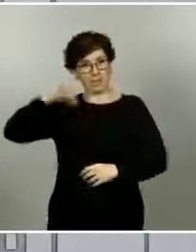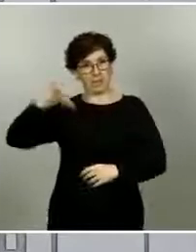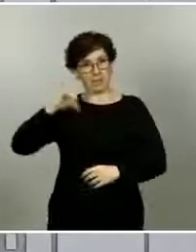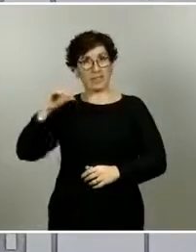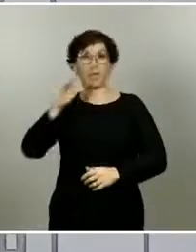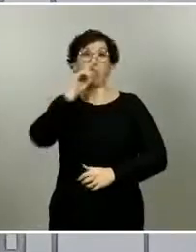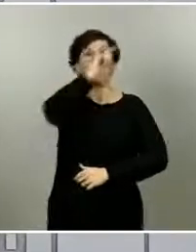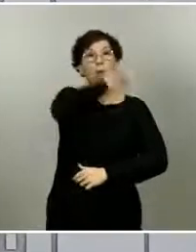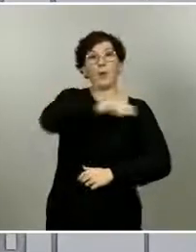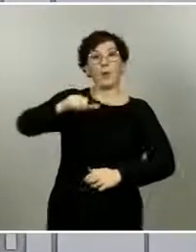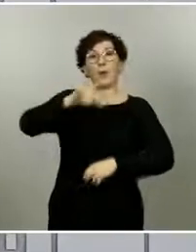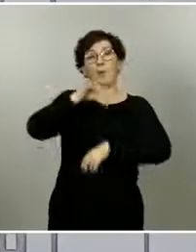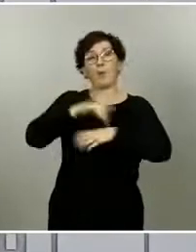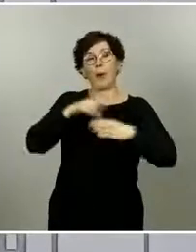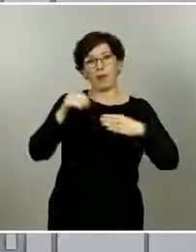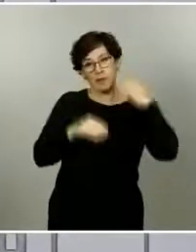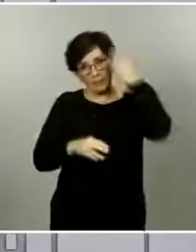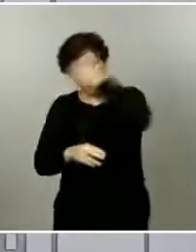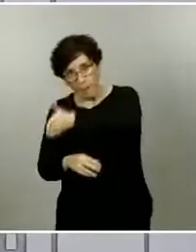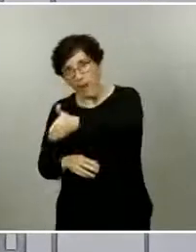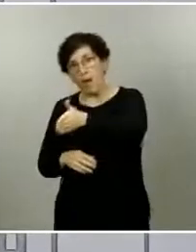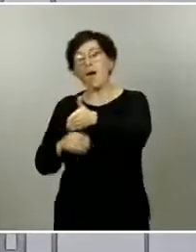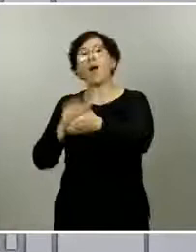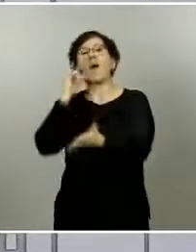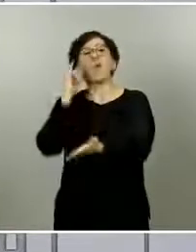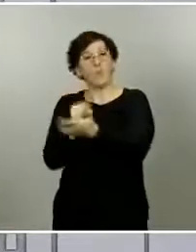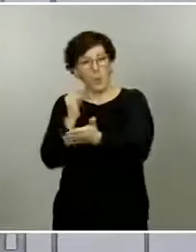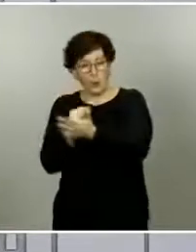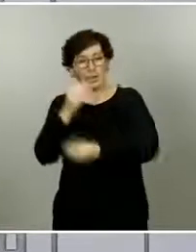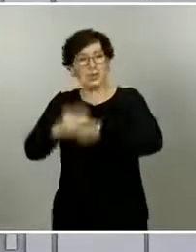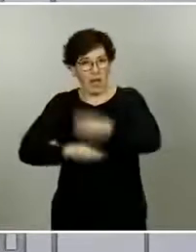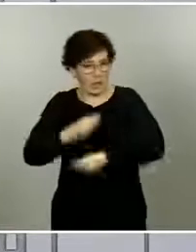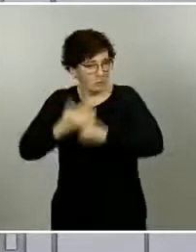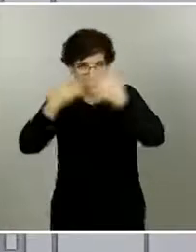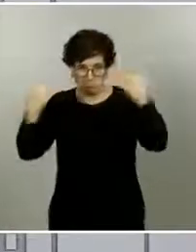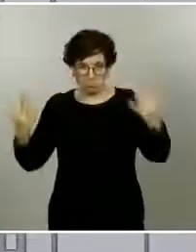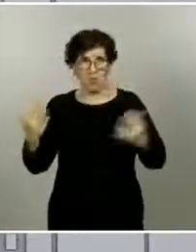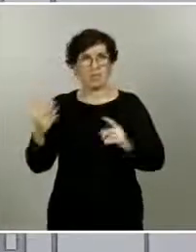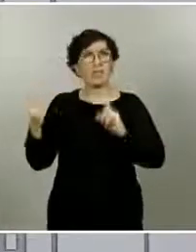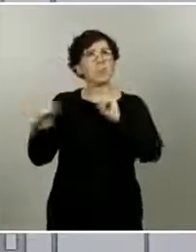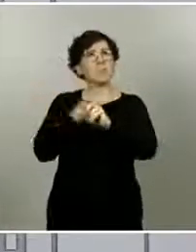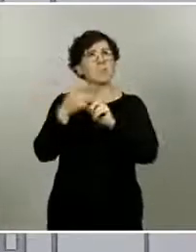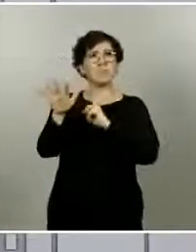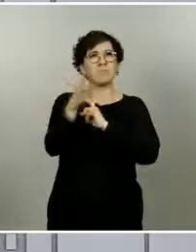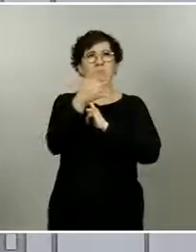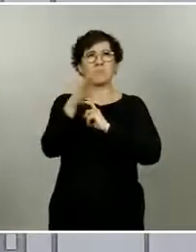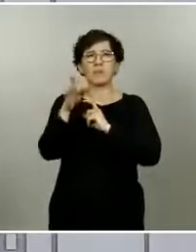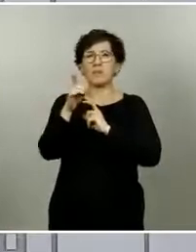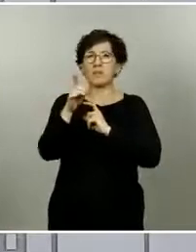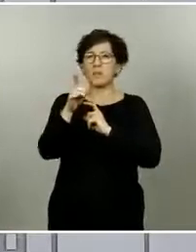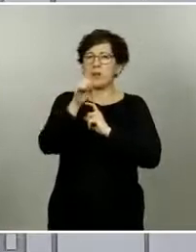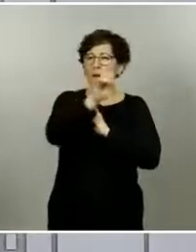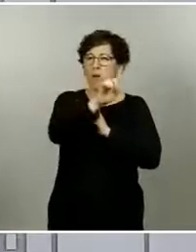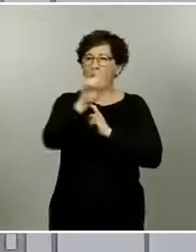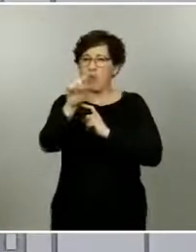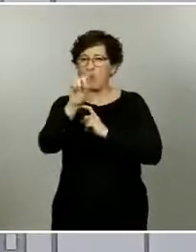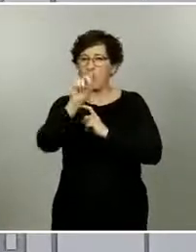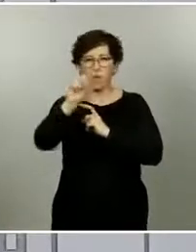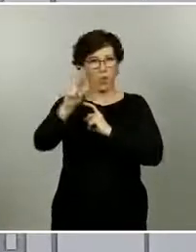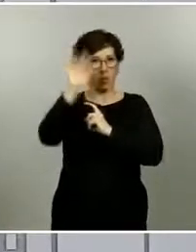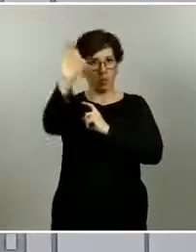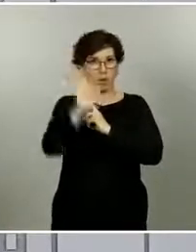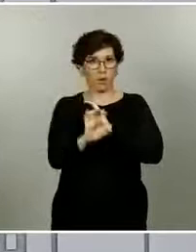pacientes han llegado a ellos y ha habido oportunidad de hacerles las pruebas diagnósticas se han detectado aproximadamente no recuerdo si es el 11-12